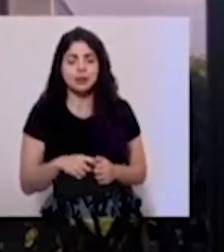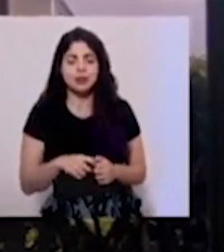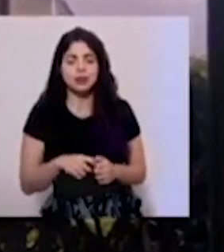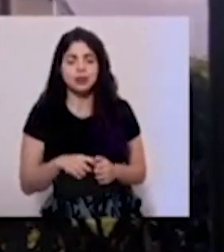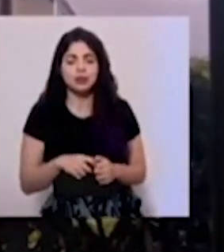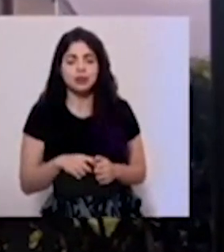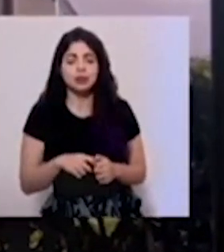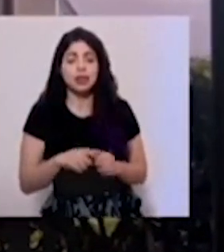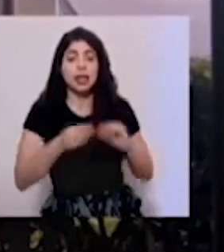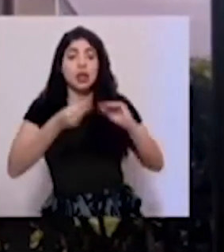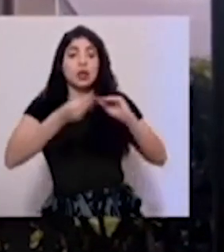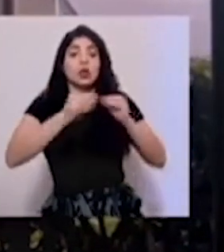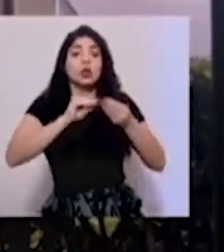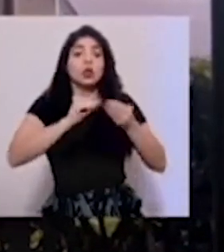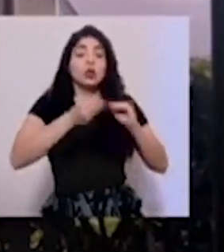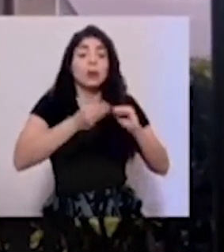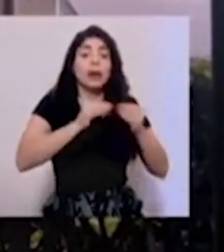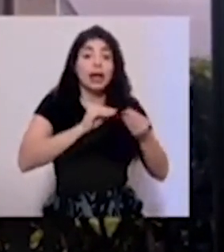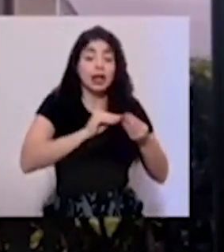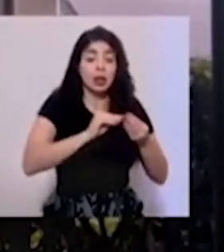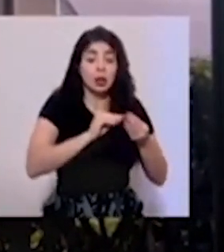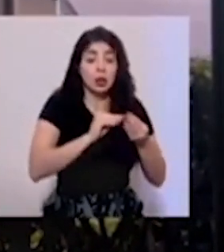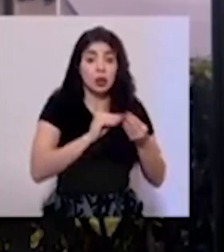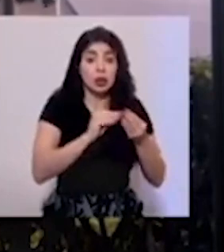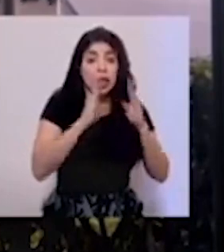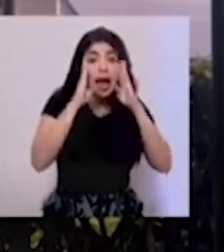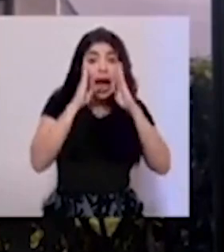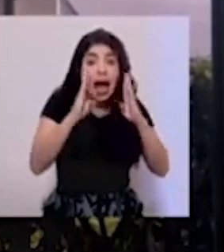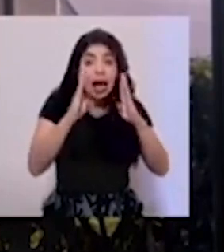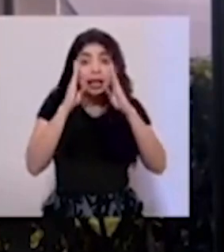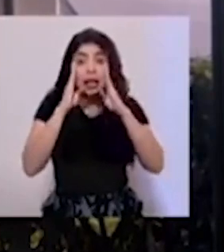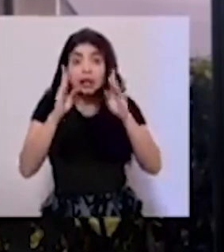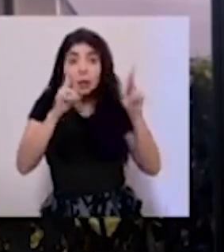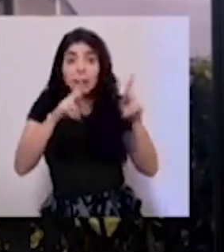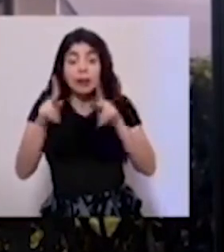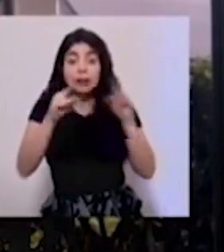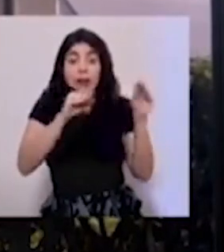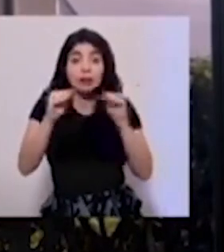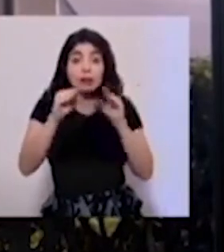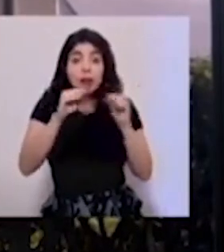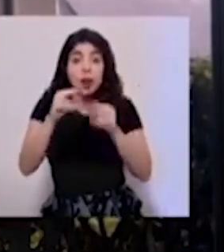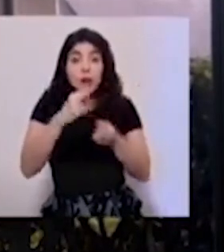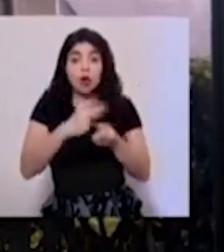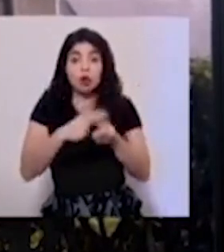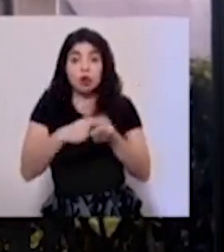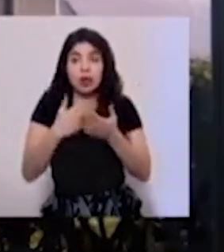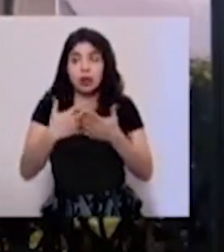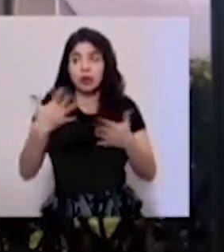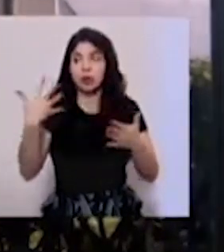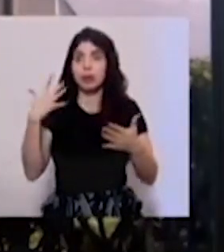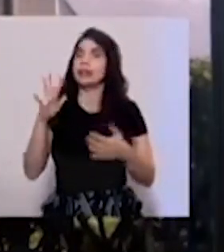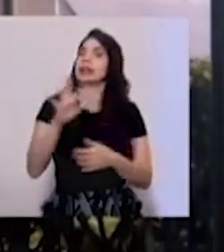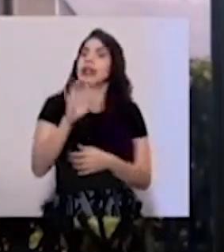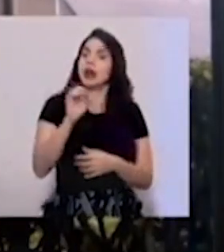Las cifras que se manejan de atenciones hospitalarias tras cinco meses de emergencia.